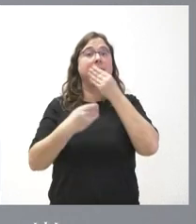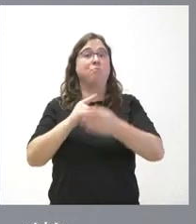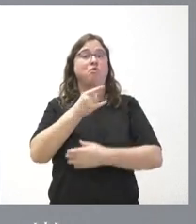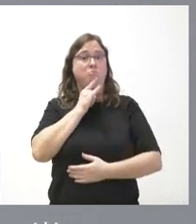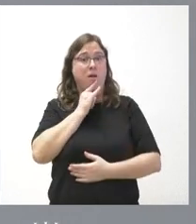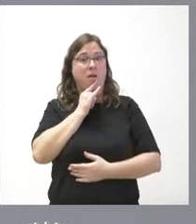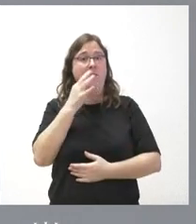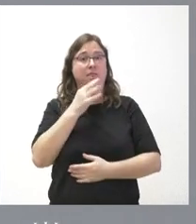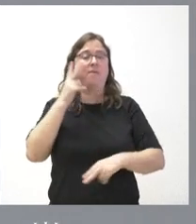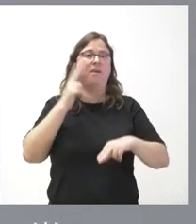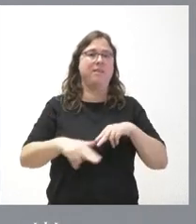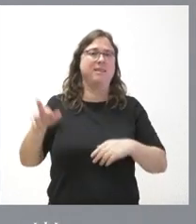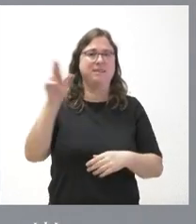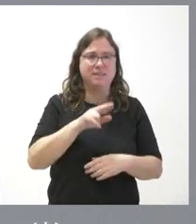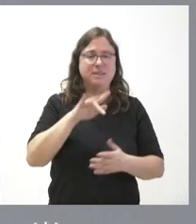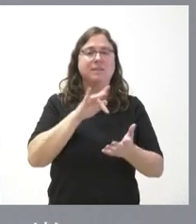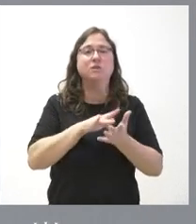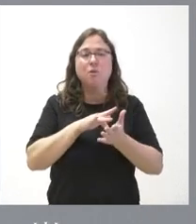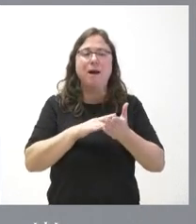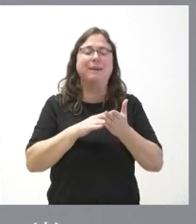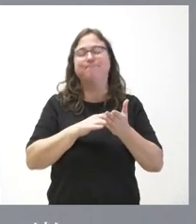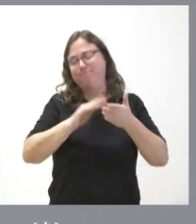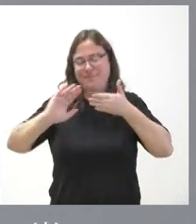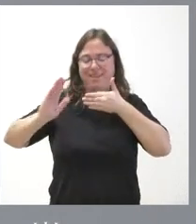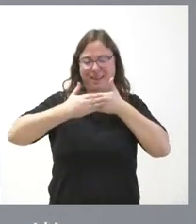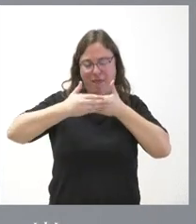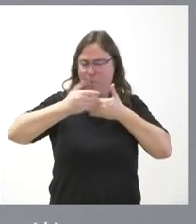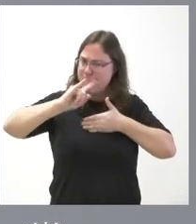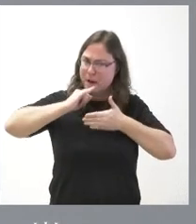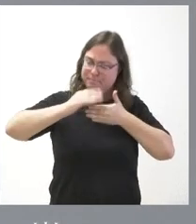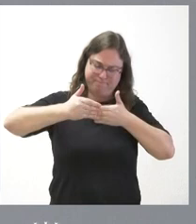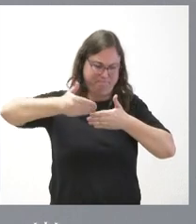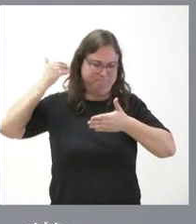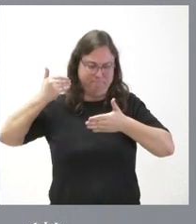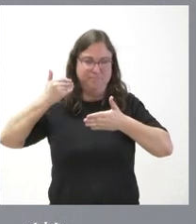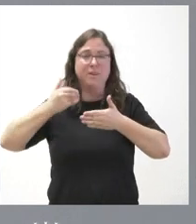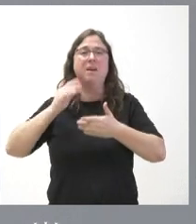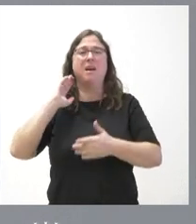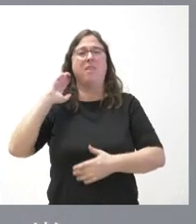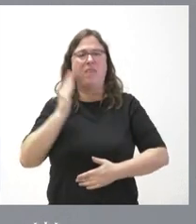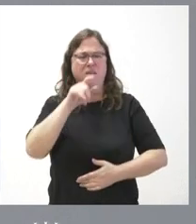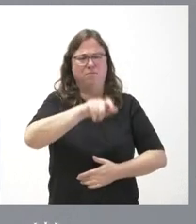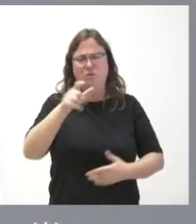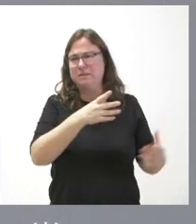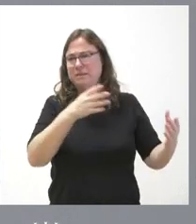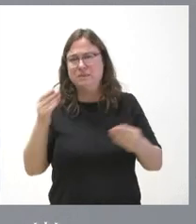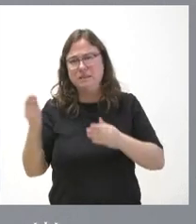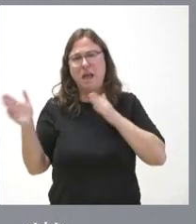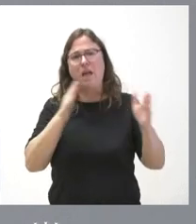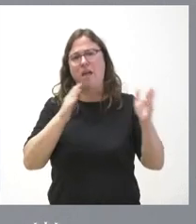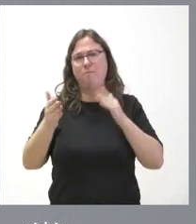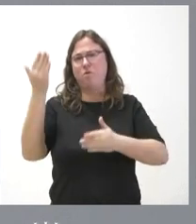que no tiene que volver a ocurrir de cerrar una página sobre lo mal hecho de reparar el daño causado a tanta gente en aquella